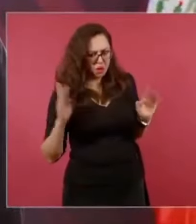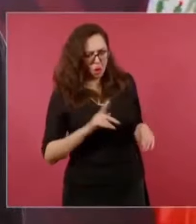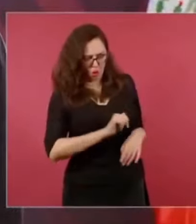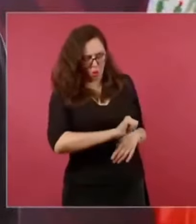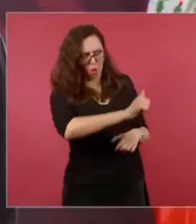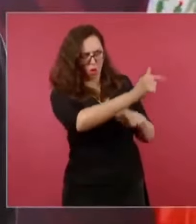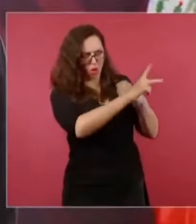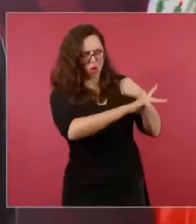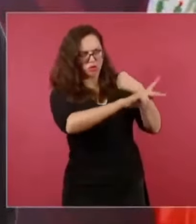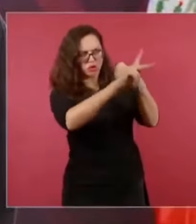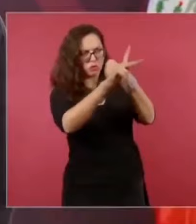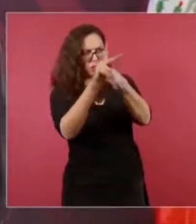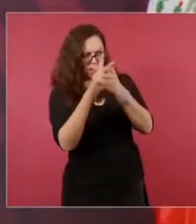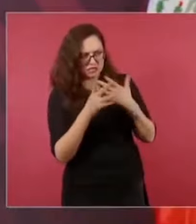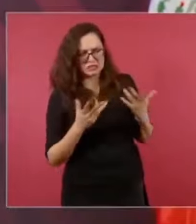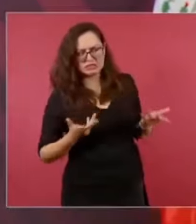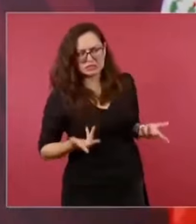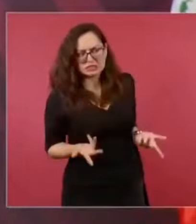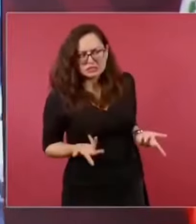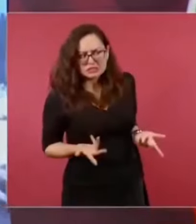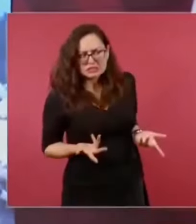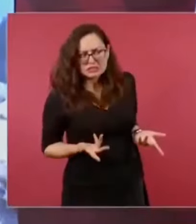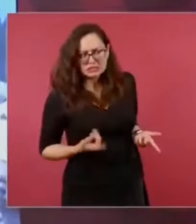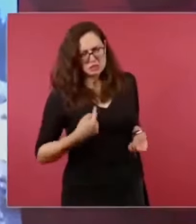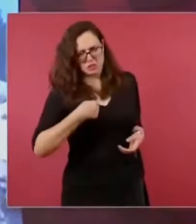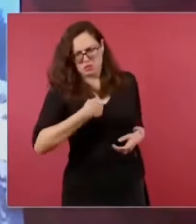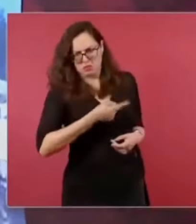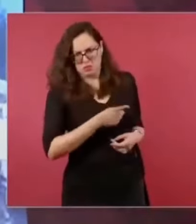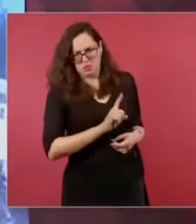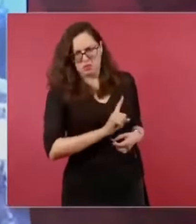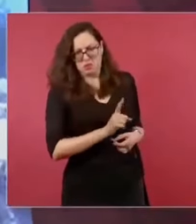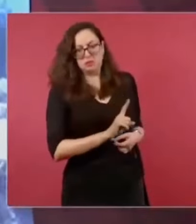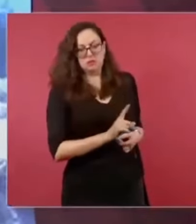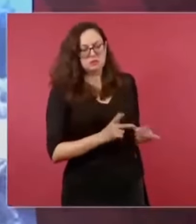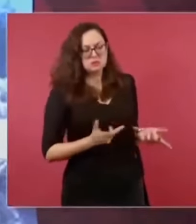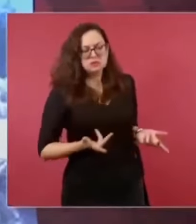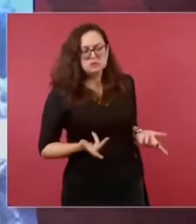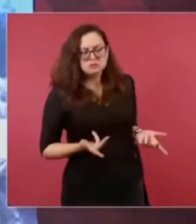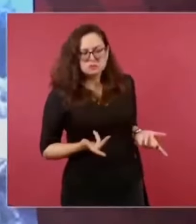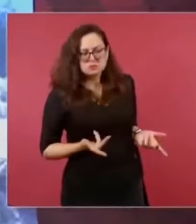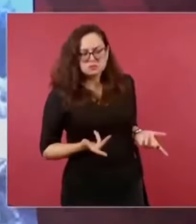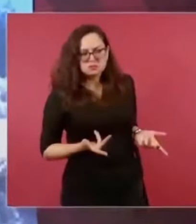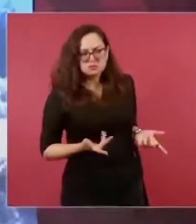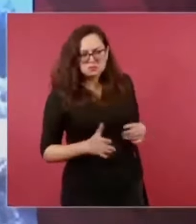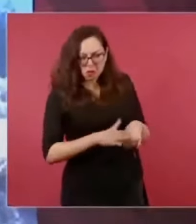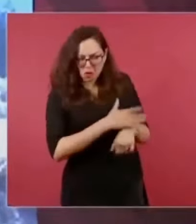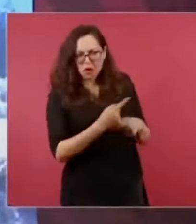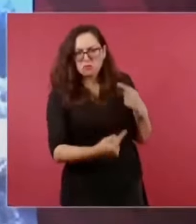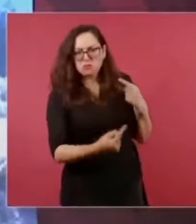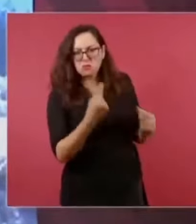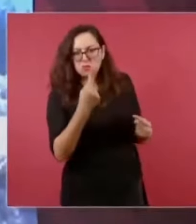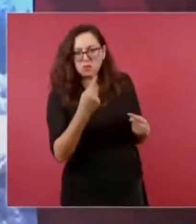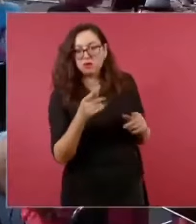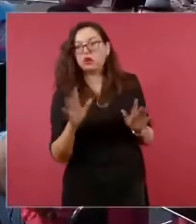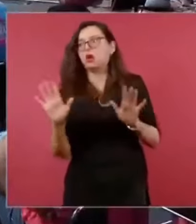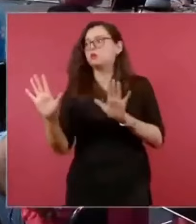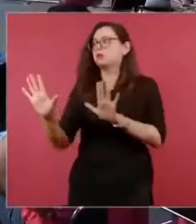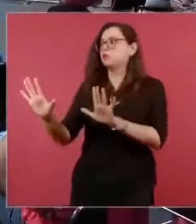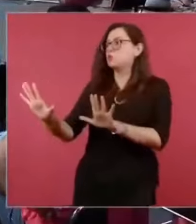Entonces, les tuve que poner una carta extensa.